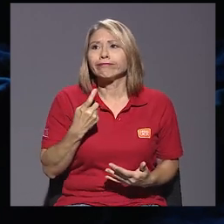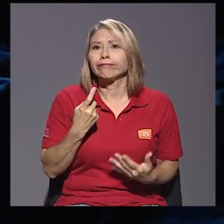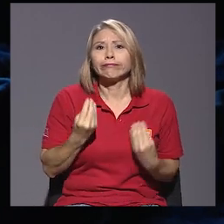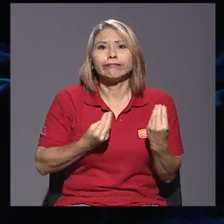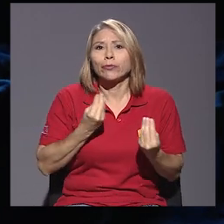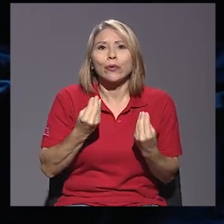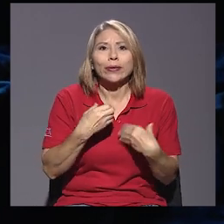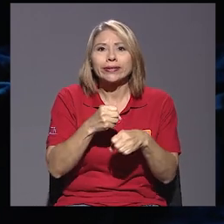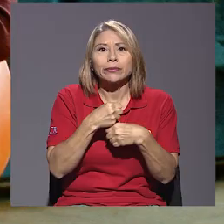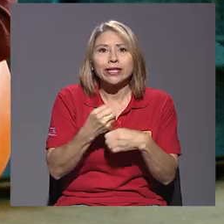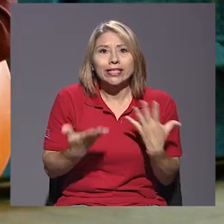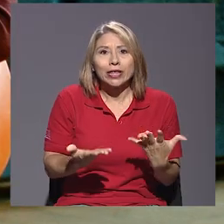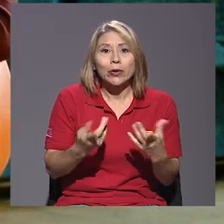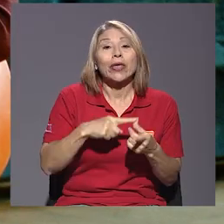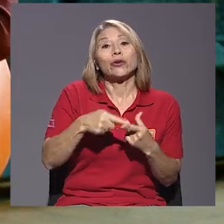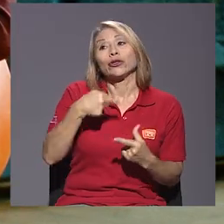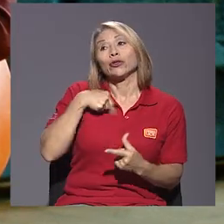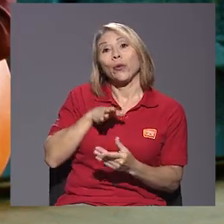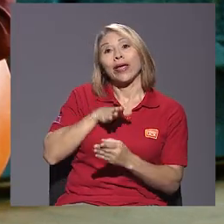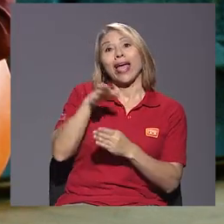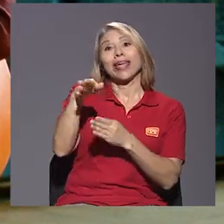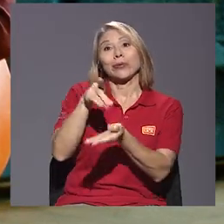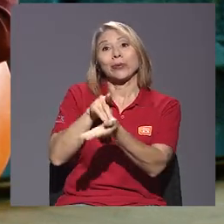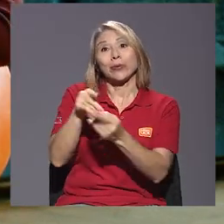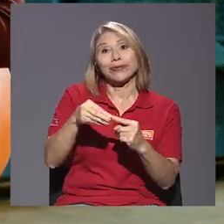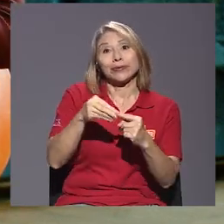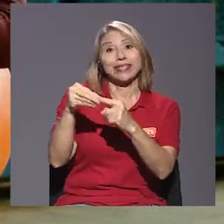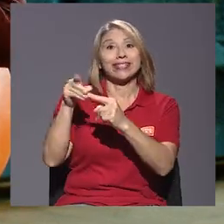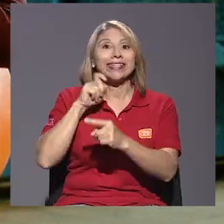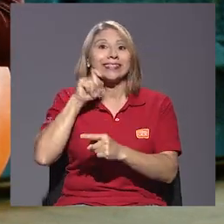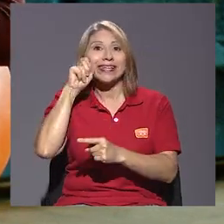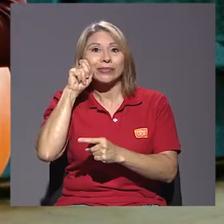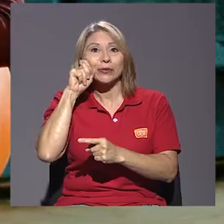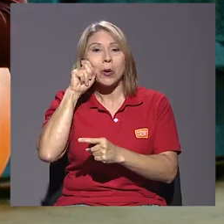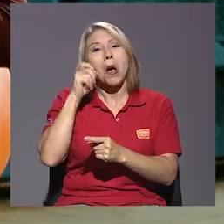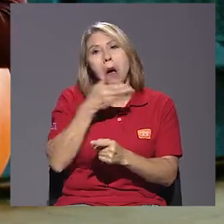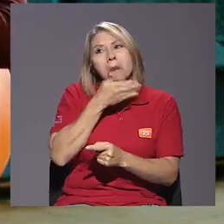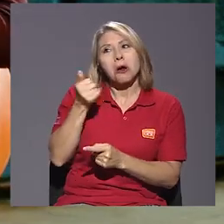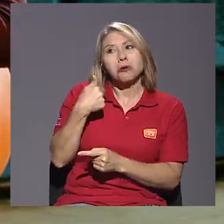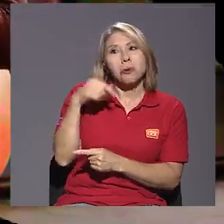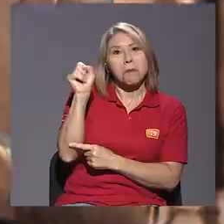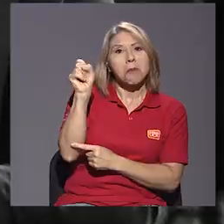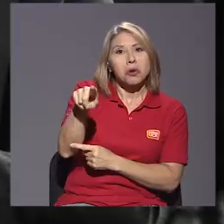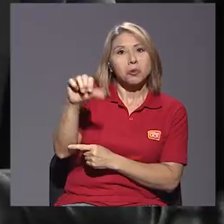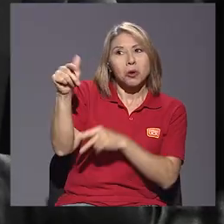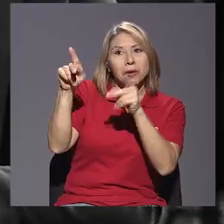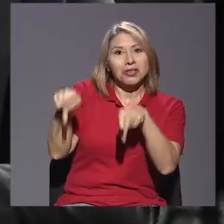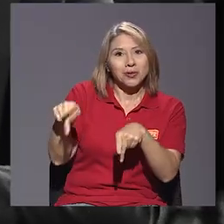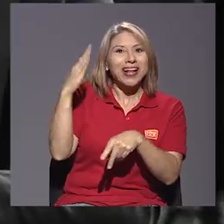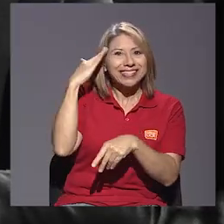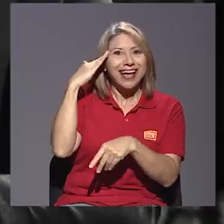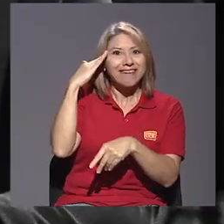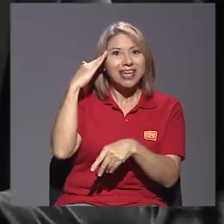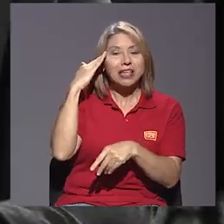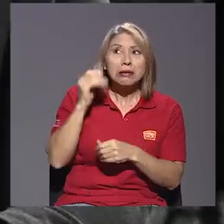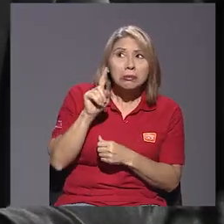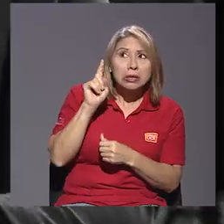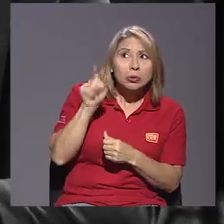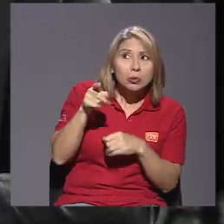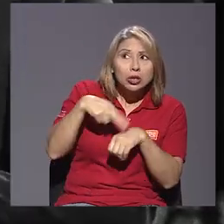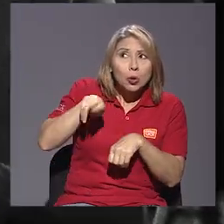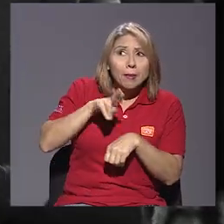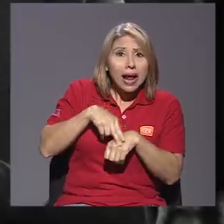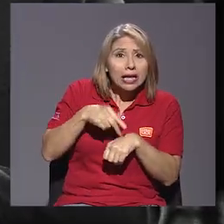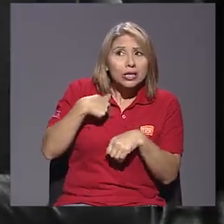y que voy a ir a una sexóloga o voy a preguntarle a una persona que sabe por qué esto es normal, que yo haga